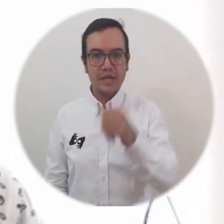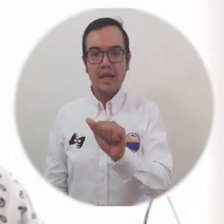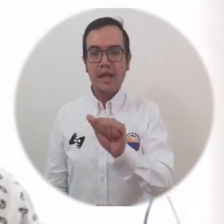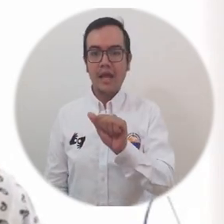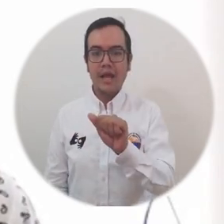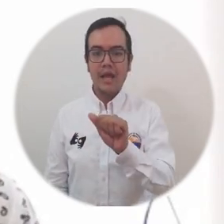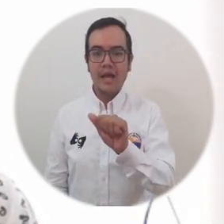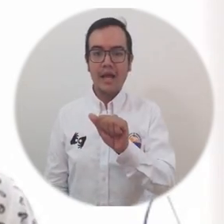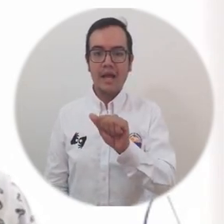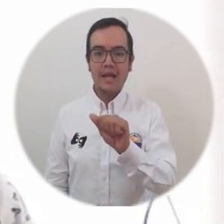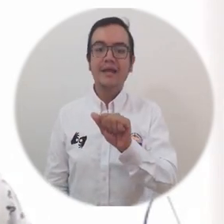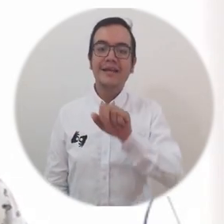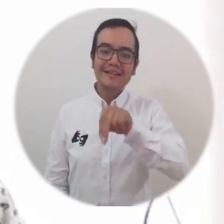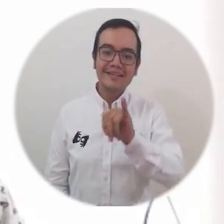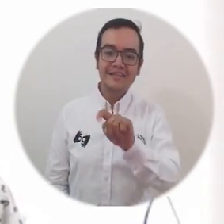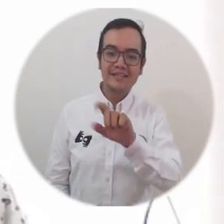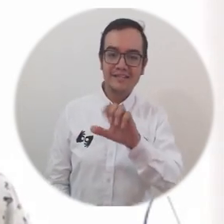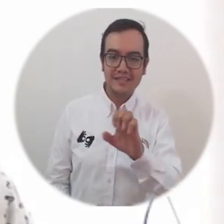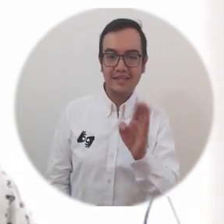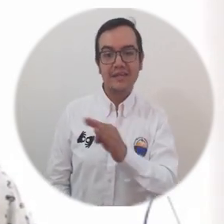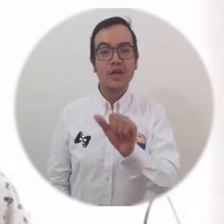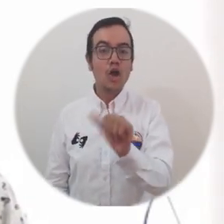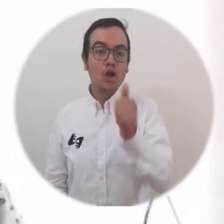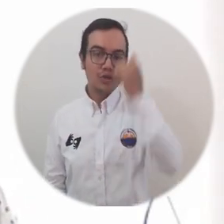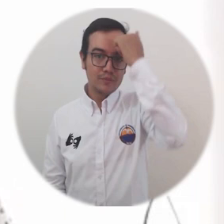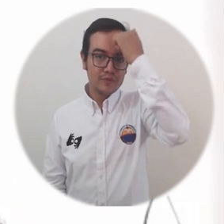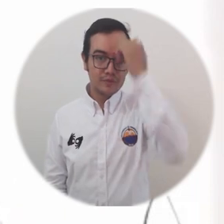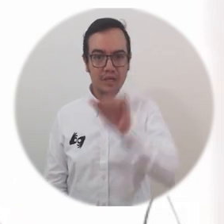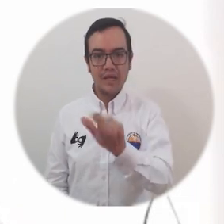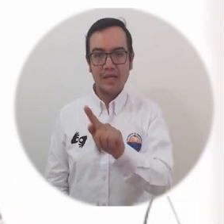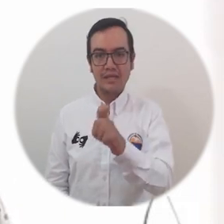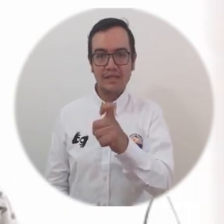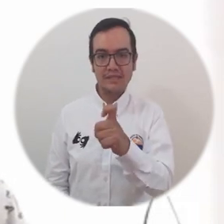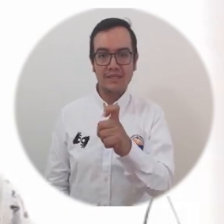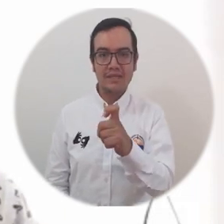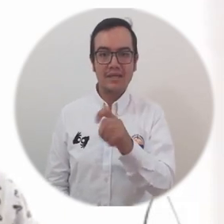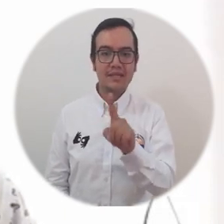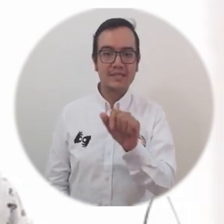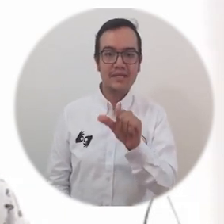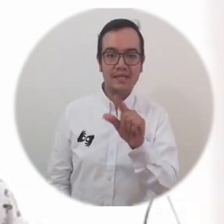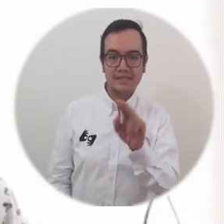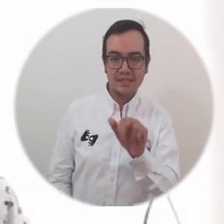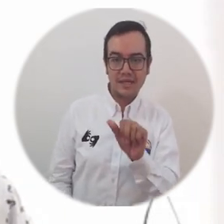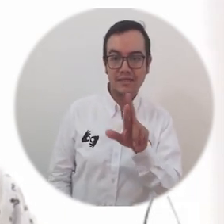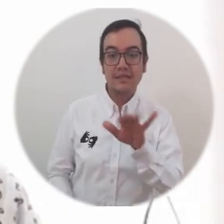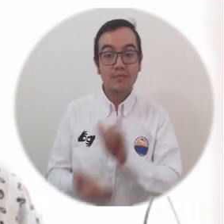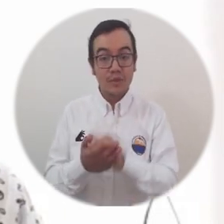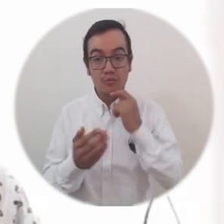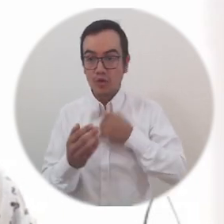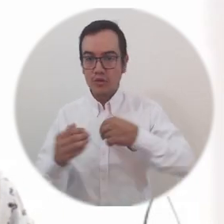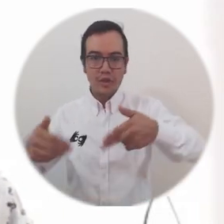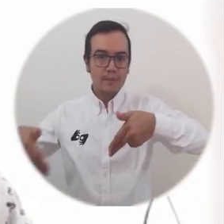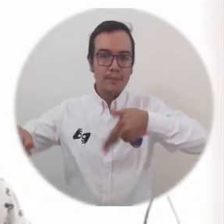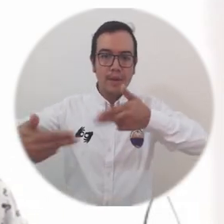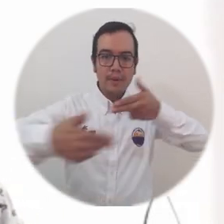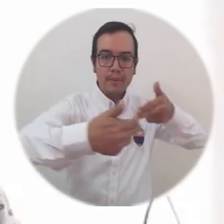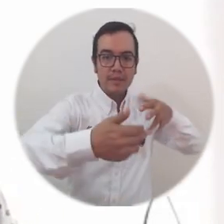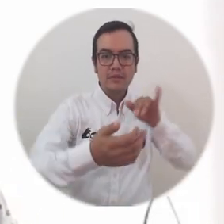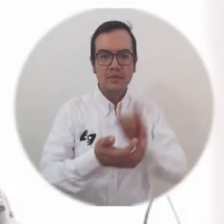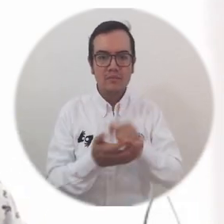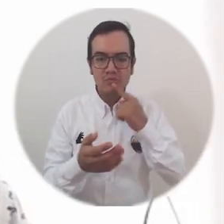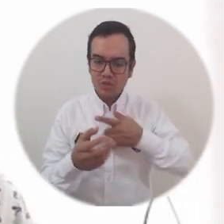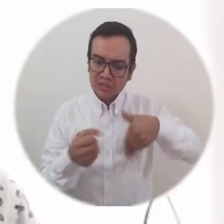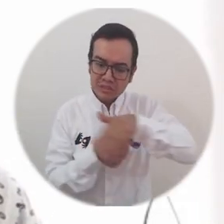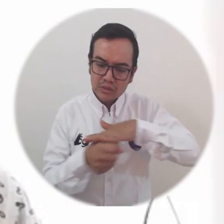alexander salazar y dialogamos con los participantes en la sesión sobre todo lo que viene